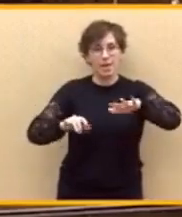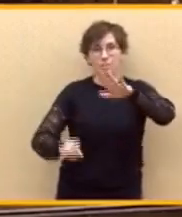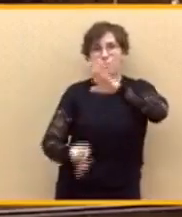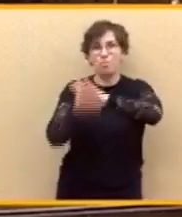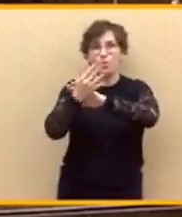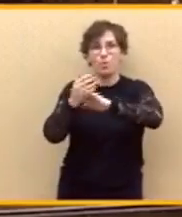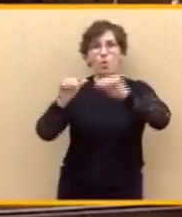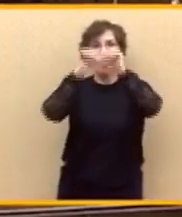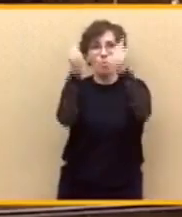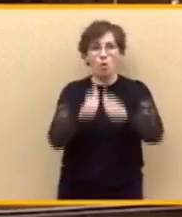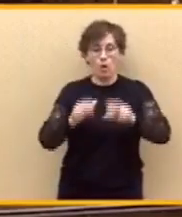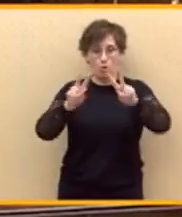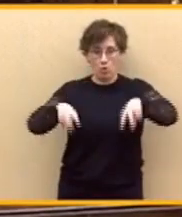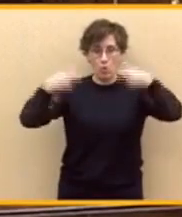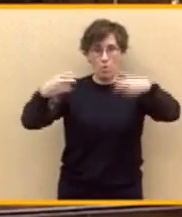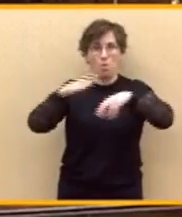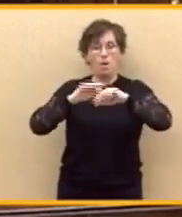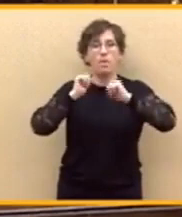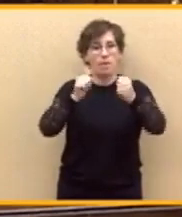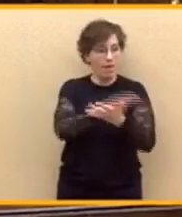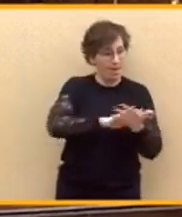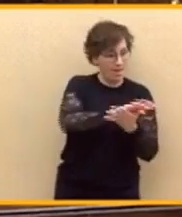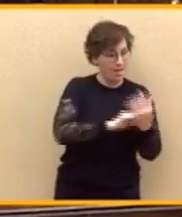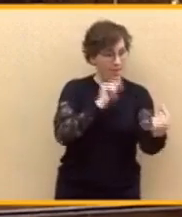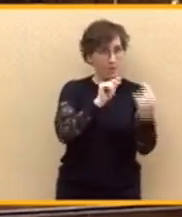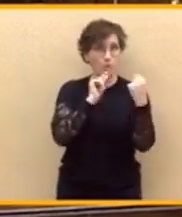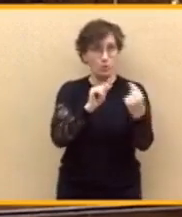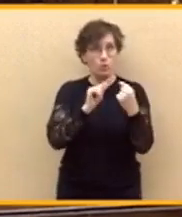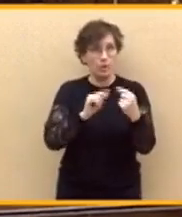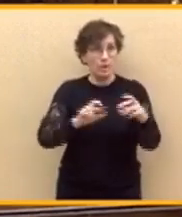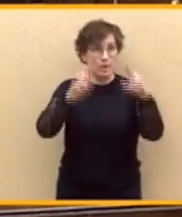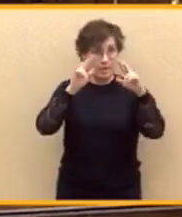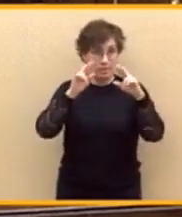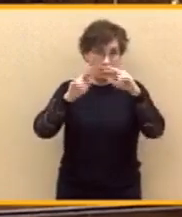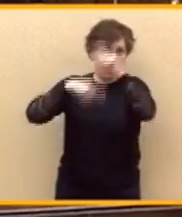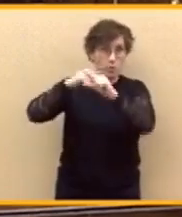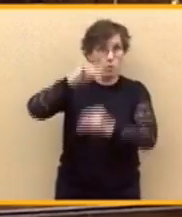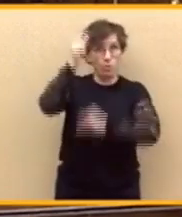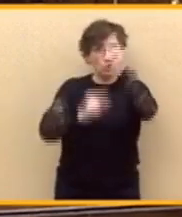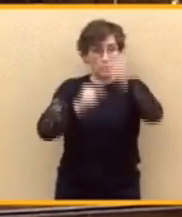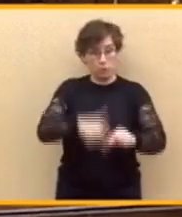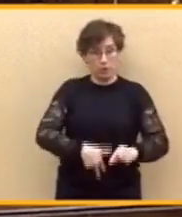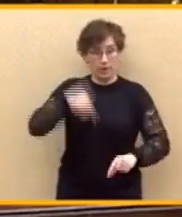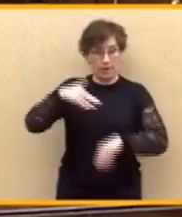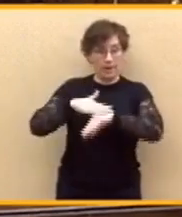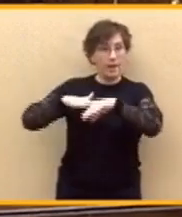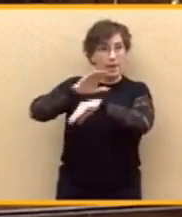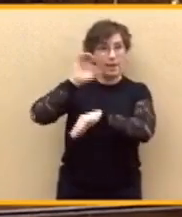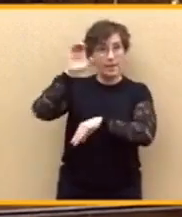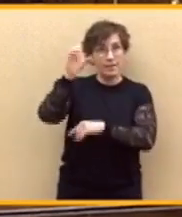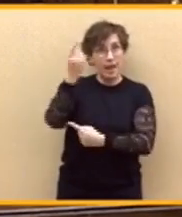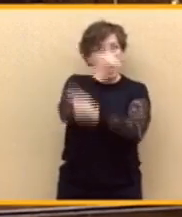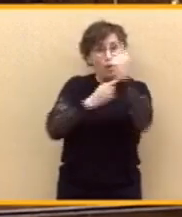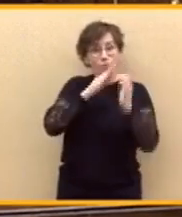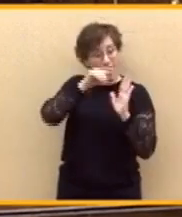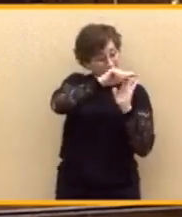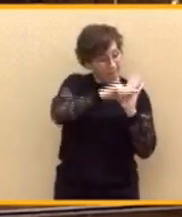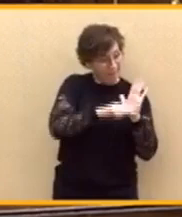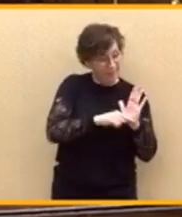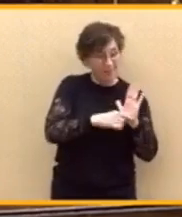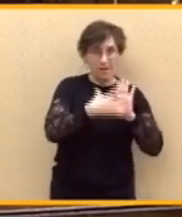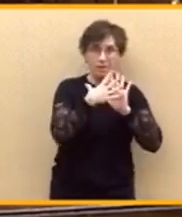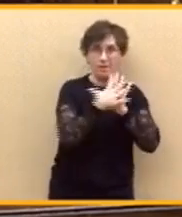la mesa para empezar a discutir. Y espero que en los próximos presupuestos generales del Estado algunas de estas medidas vayan